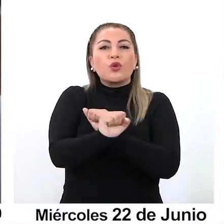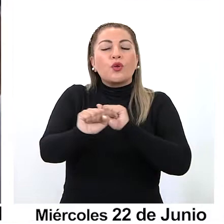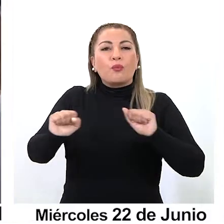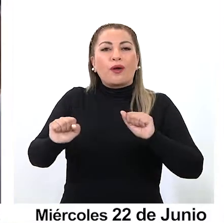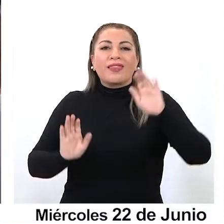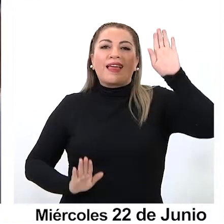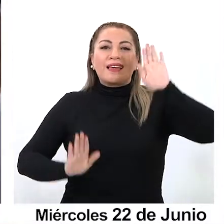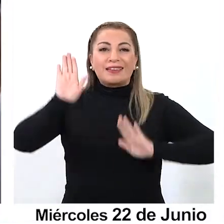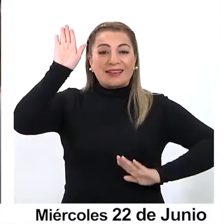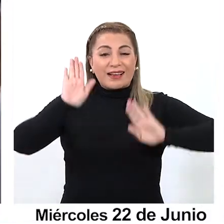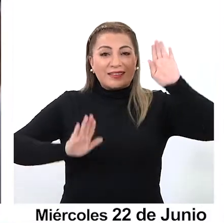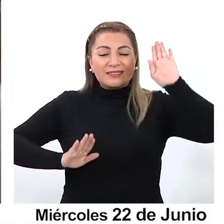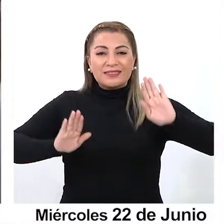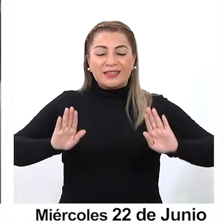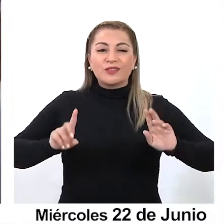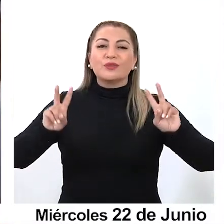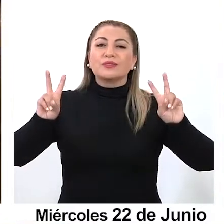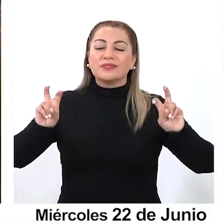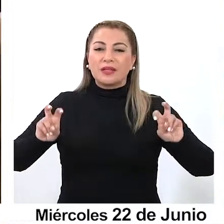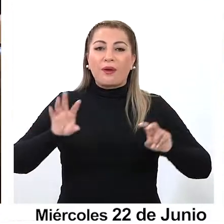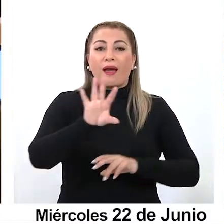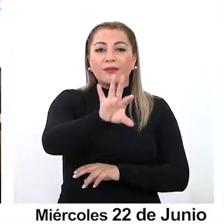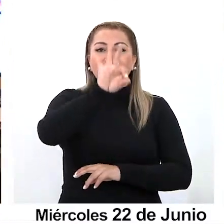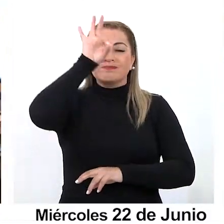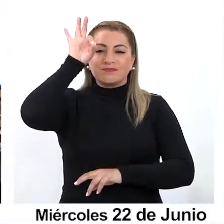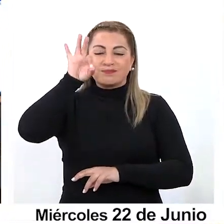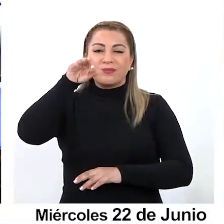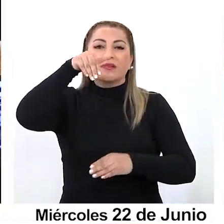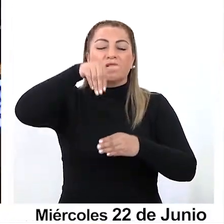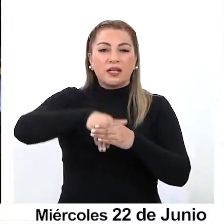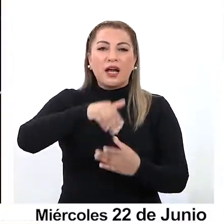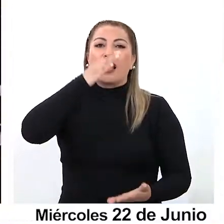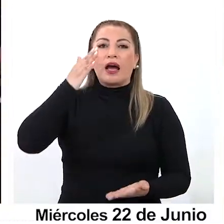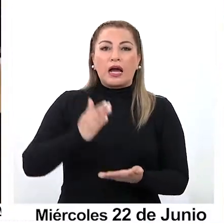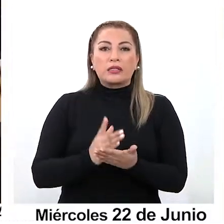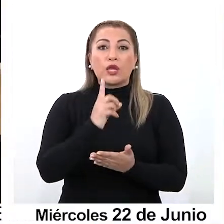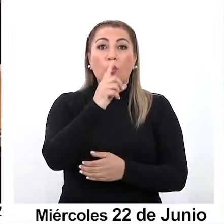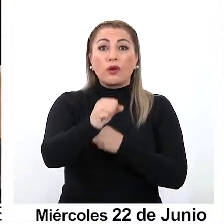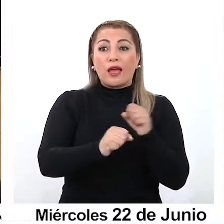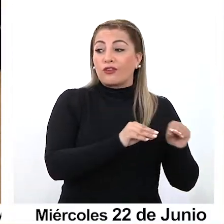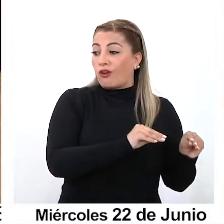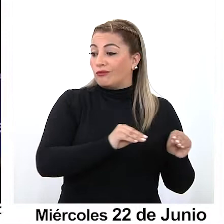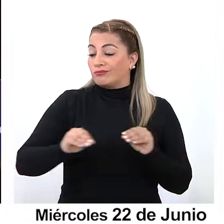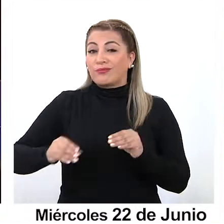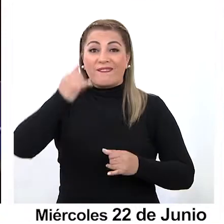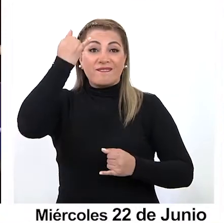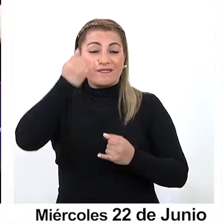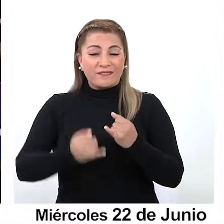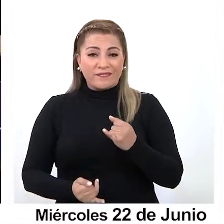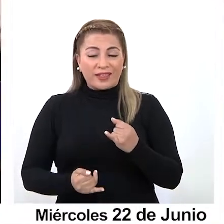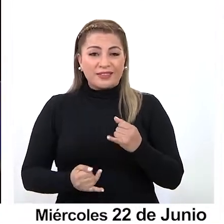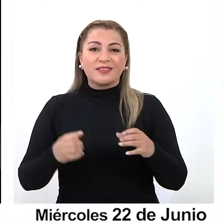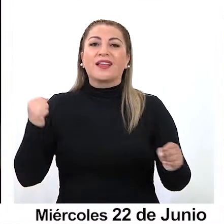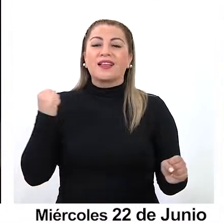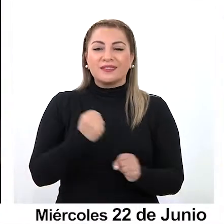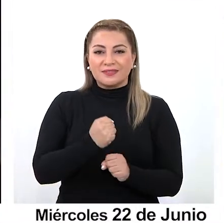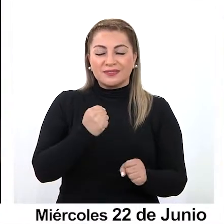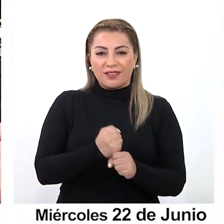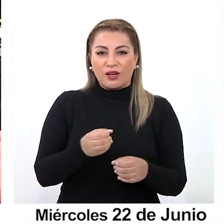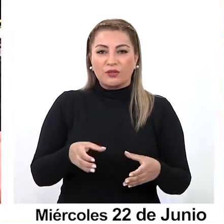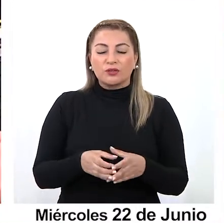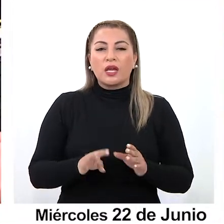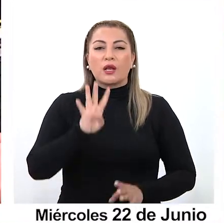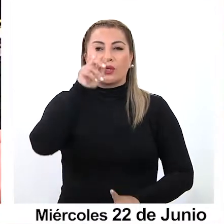pueden ser candidatos a cargos de elección popular hasta un año después de que concluyan sus funciones